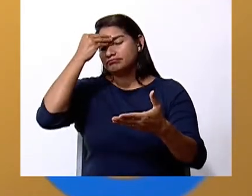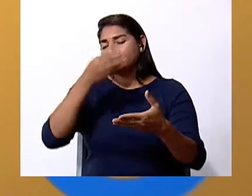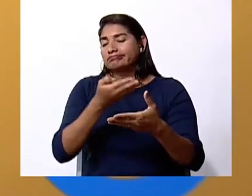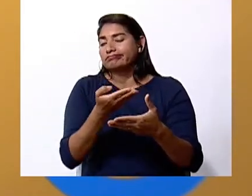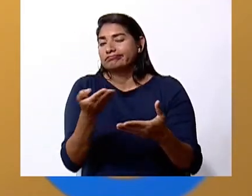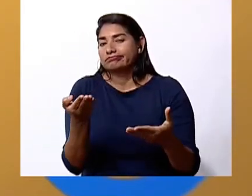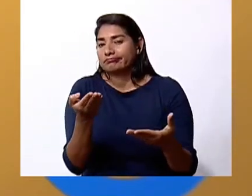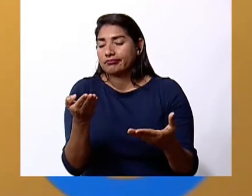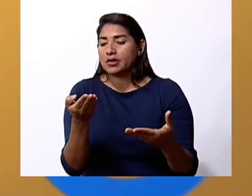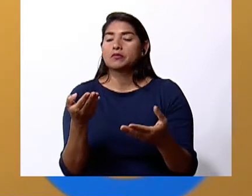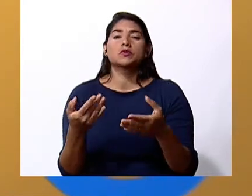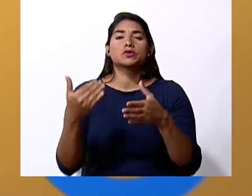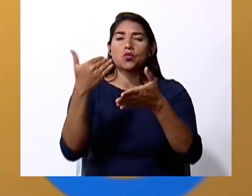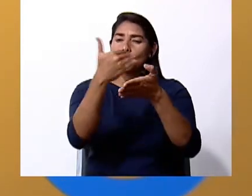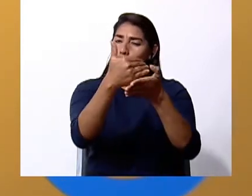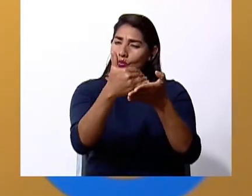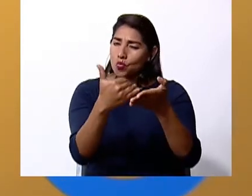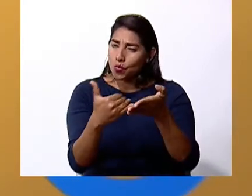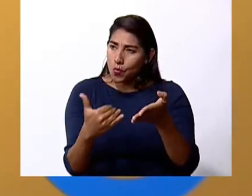registro.